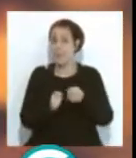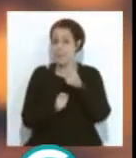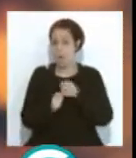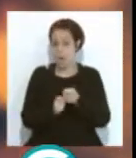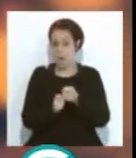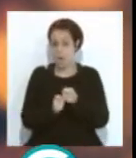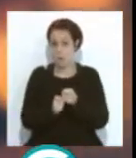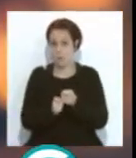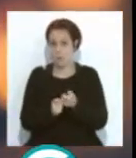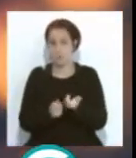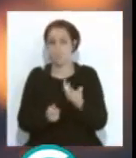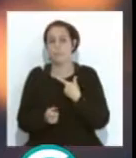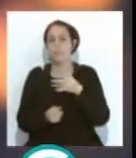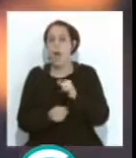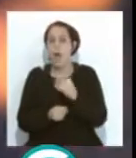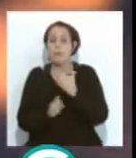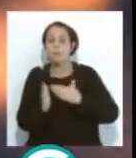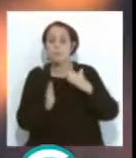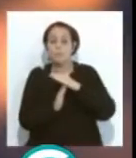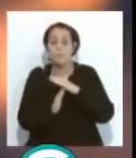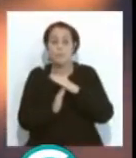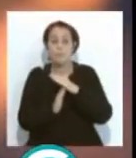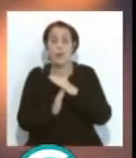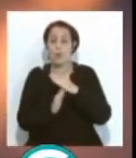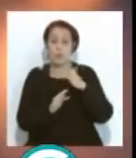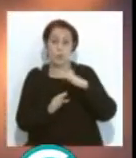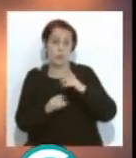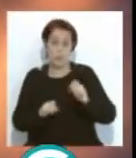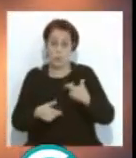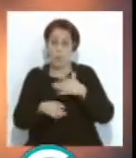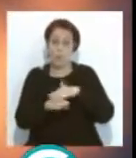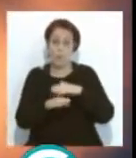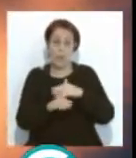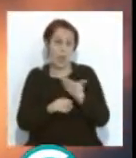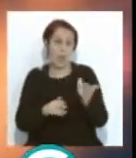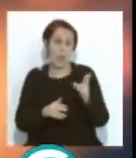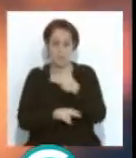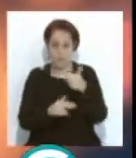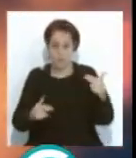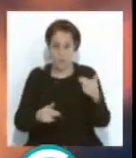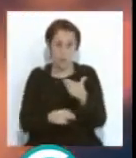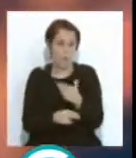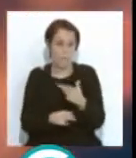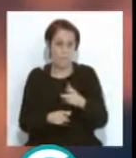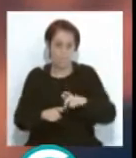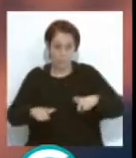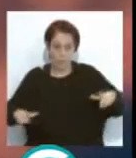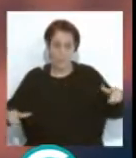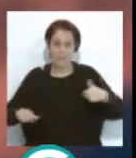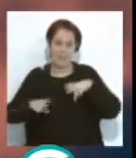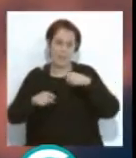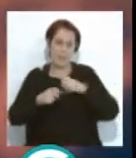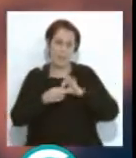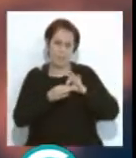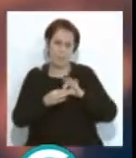para que exista, o existe ese paro biológico que tiene que existir para la regeneración de los caladeros, ya el tema político ya lo dejamos aparte,